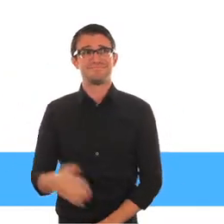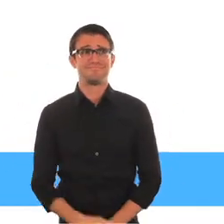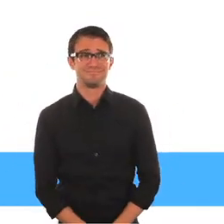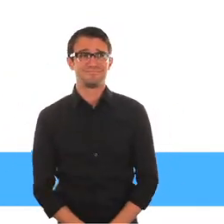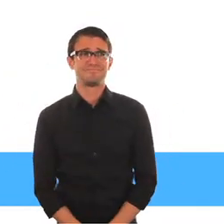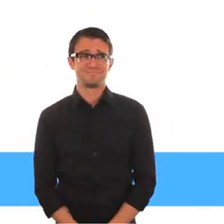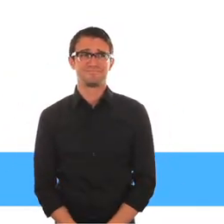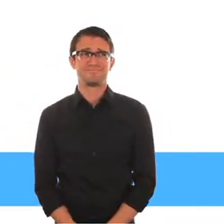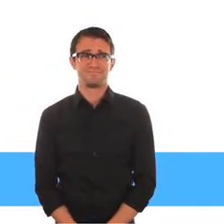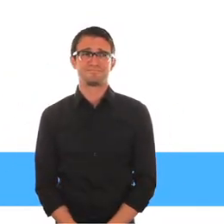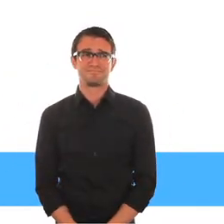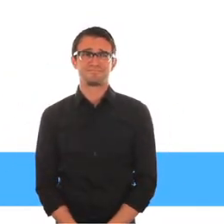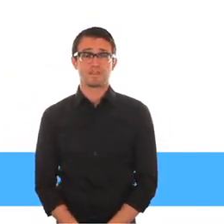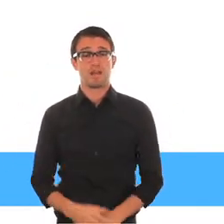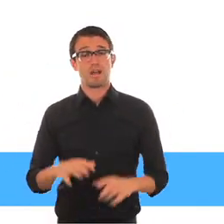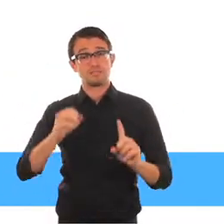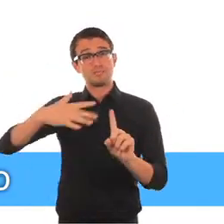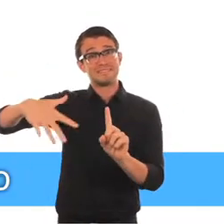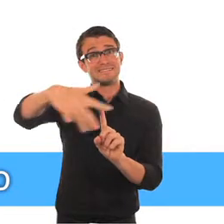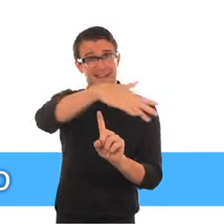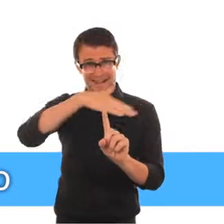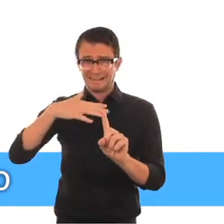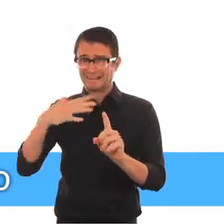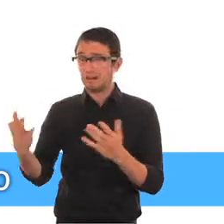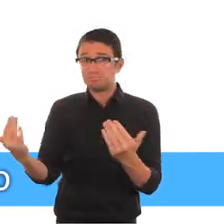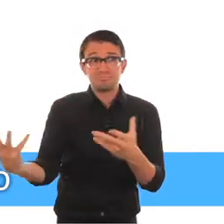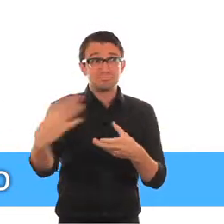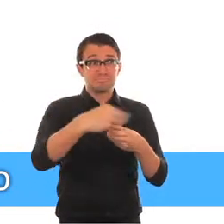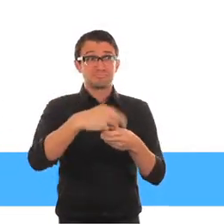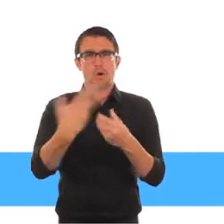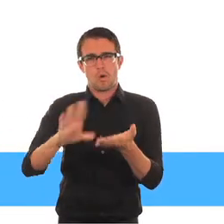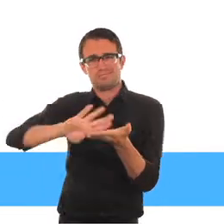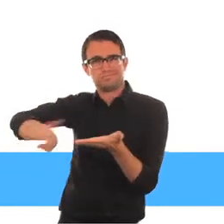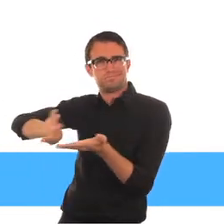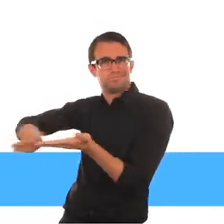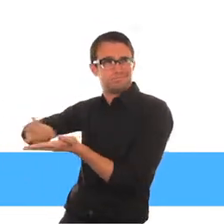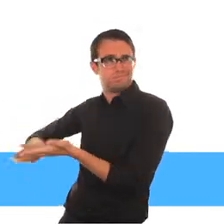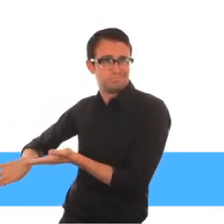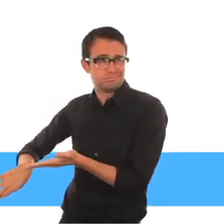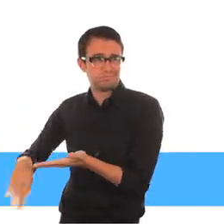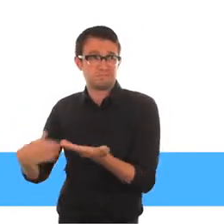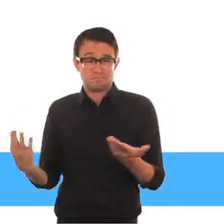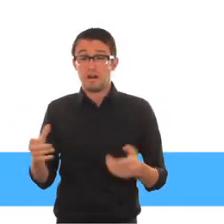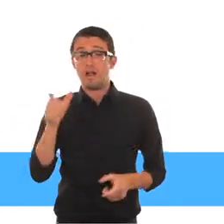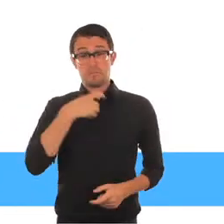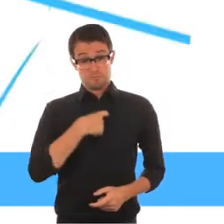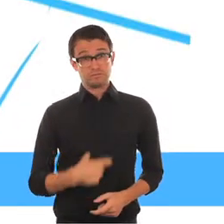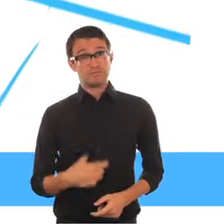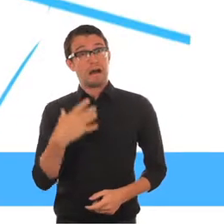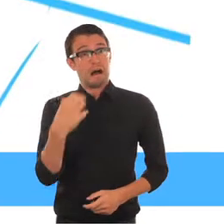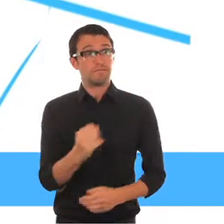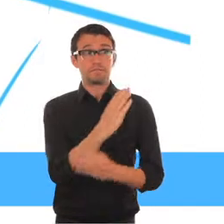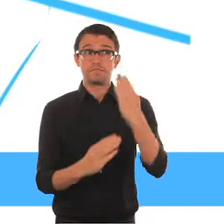participar en la sociedad o excluirnos. Los siguientes son algunos ejemplos de cómo cada uno de nosotros puede enfrentar las condiciones